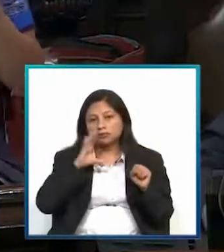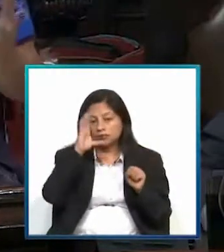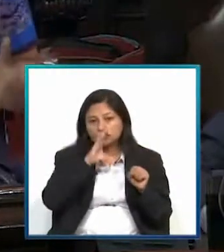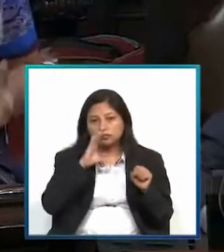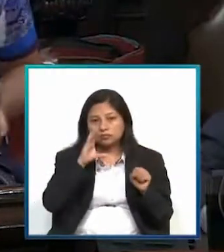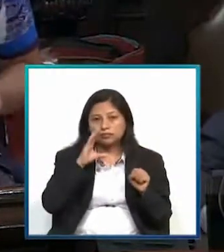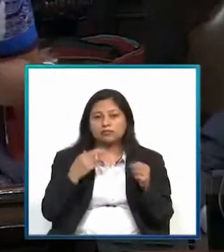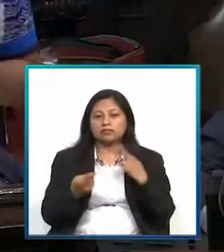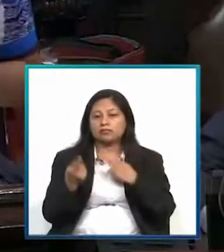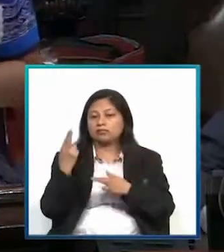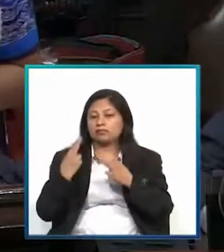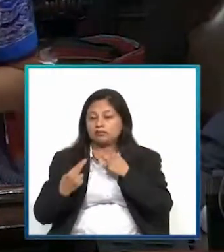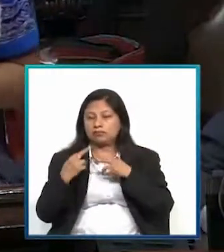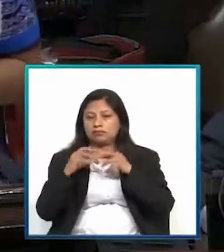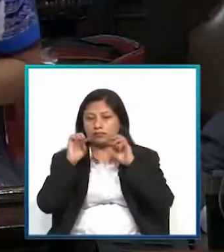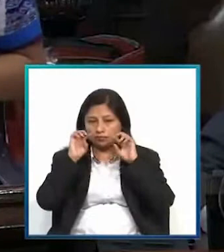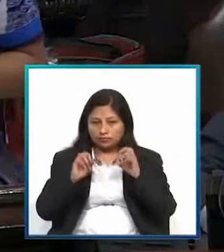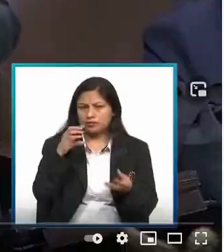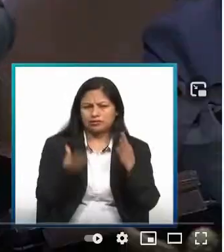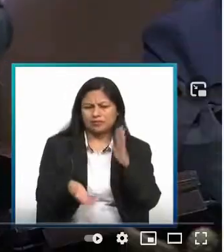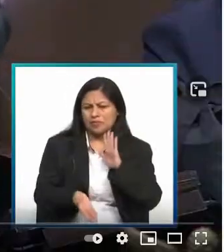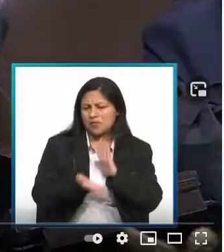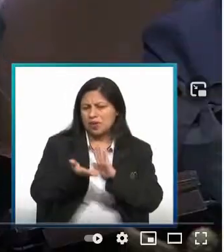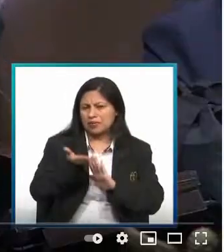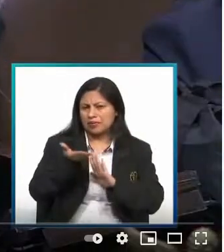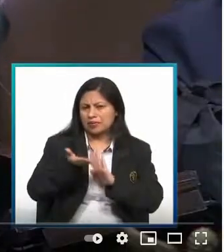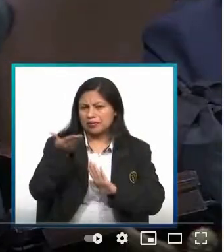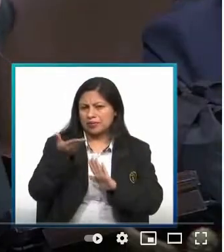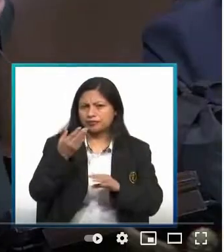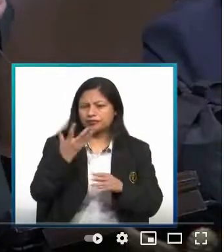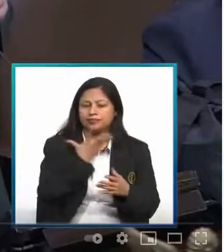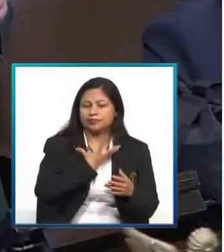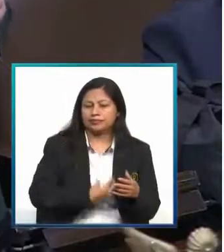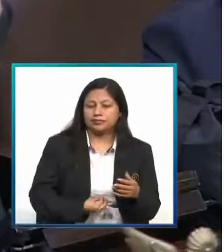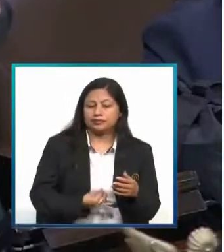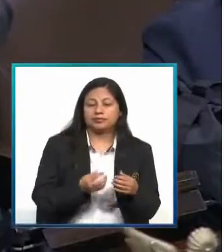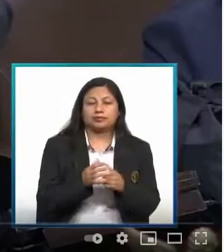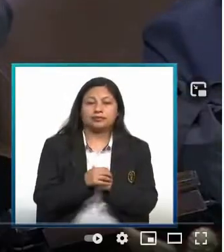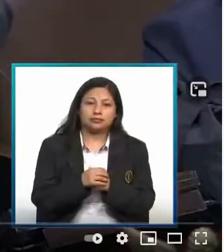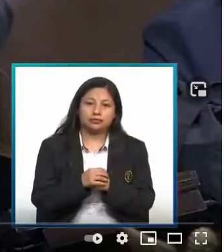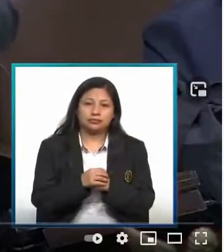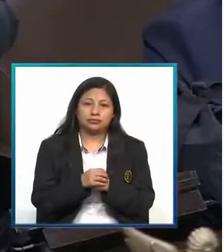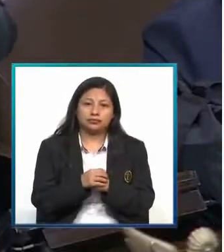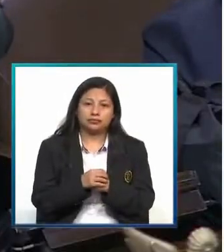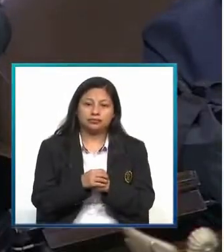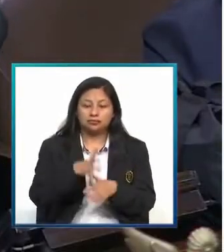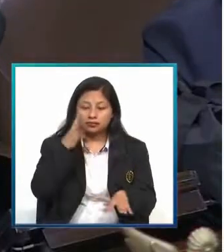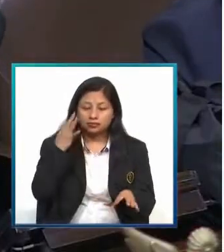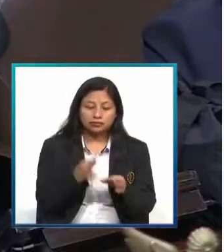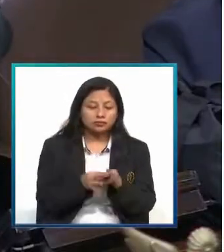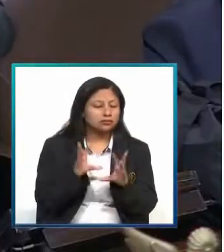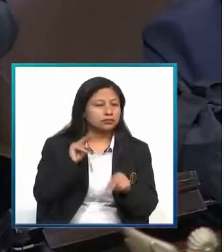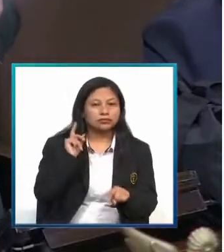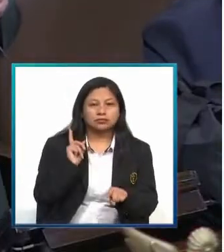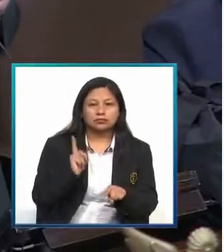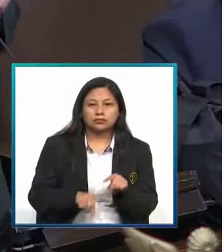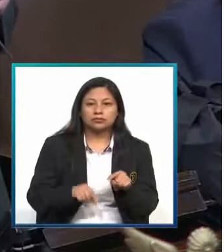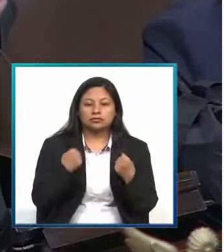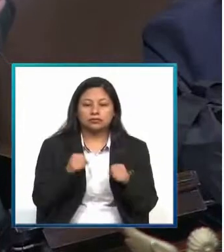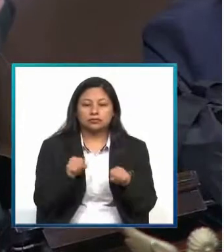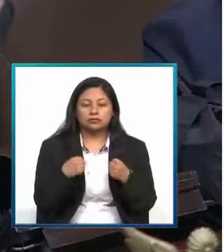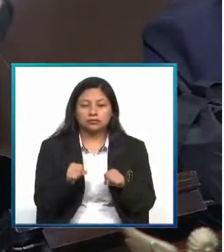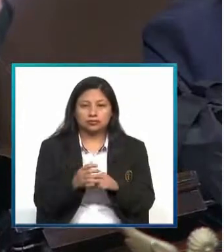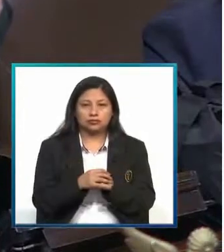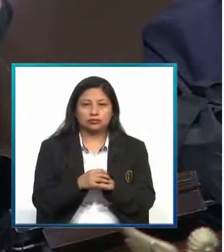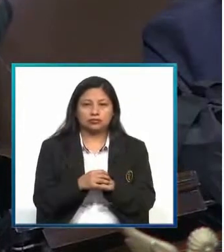de resarcir a estas familias. Es más deprimente. Realmente no se está aplicando